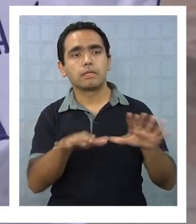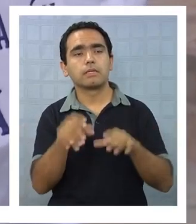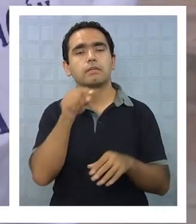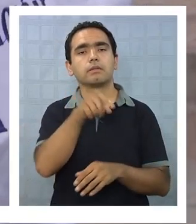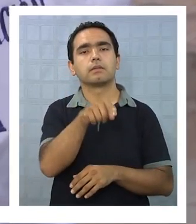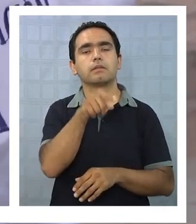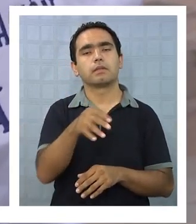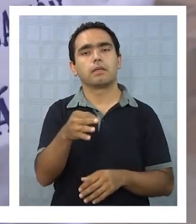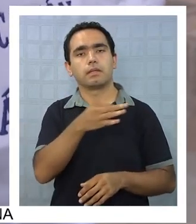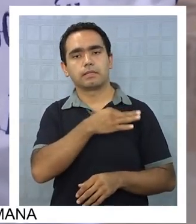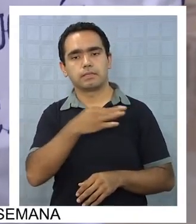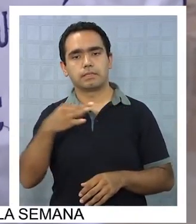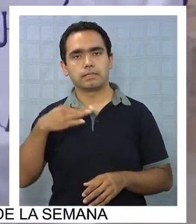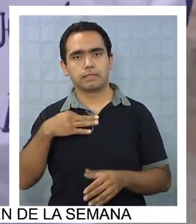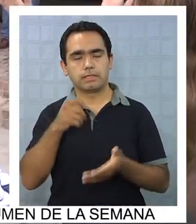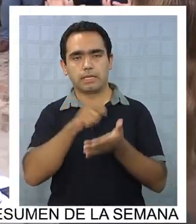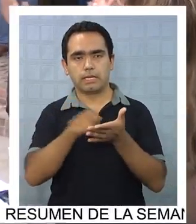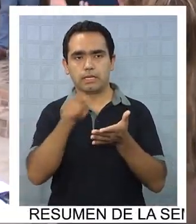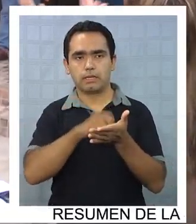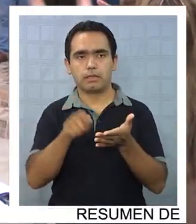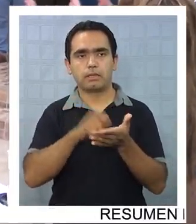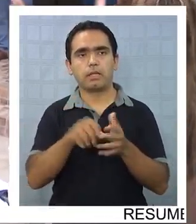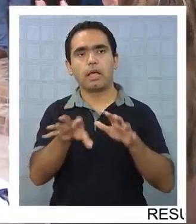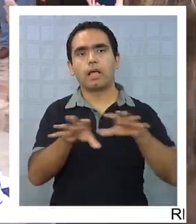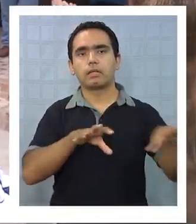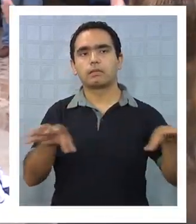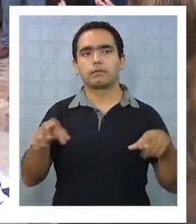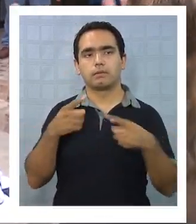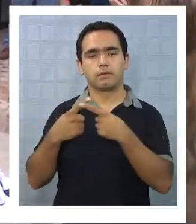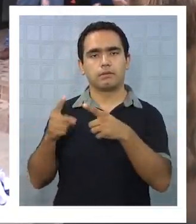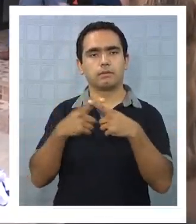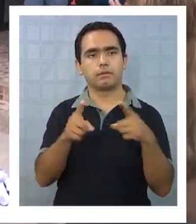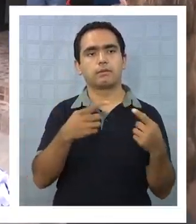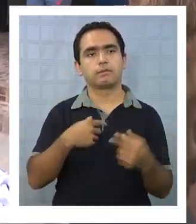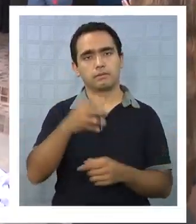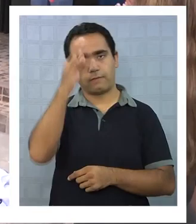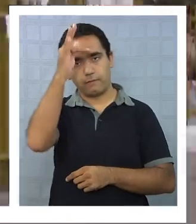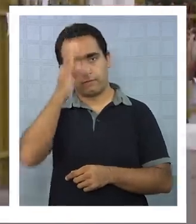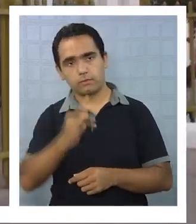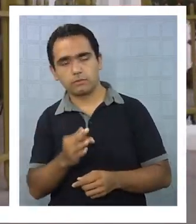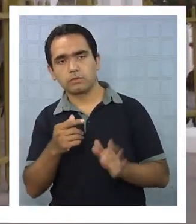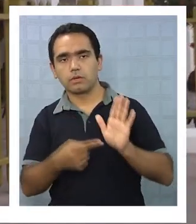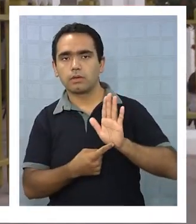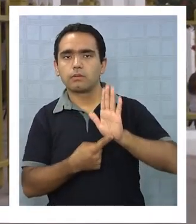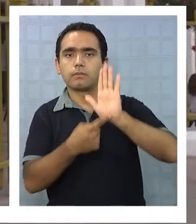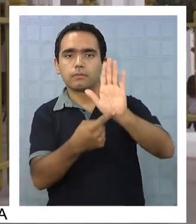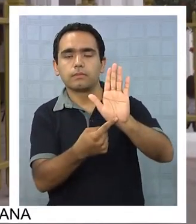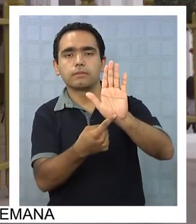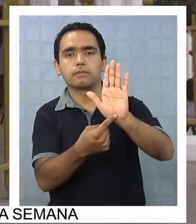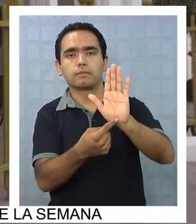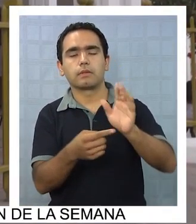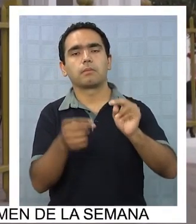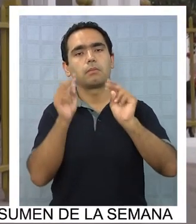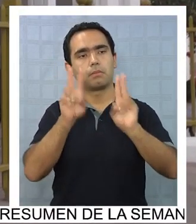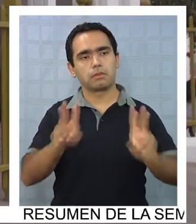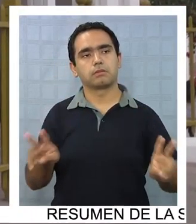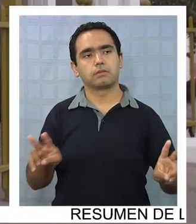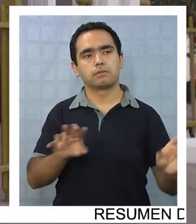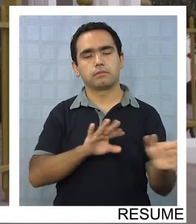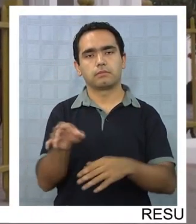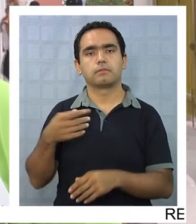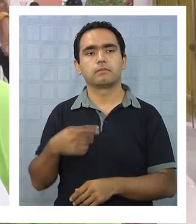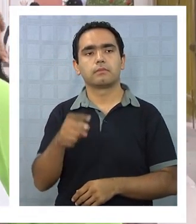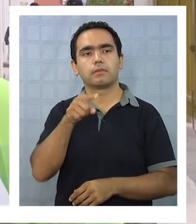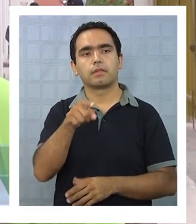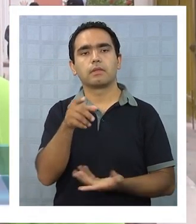cabo en la Secretaría de Educación con una serie de actividades en donde los funcionarios se manifestaron de manera pacífica. La